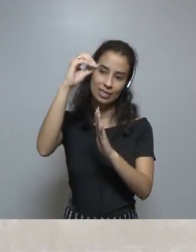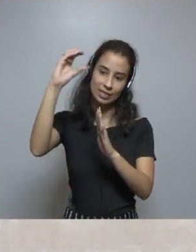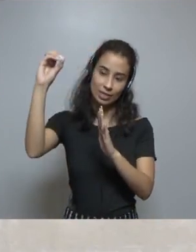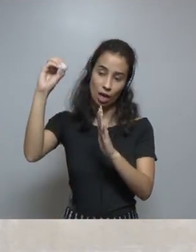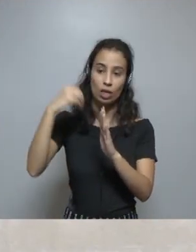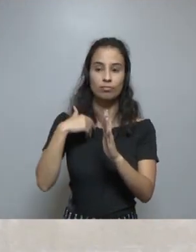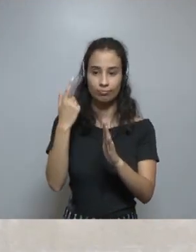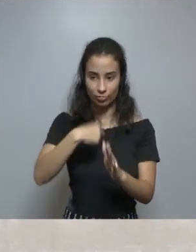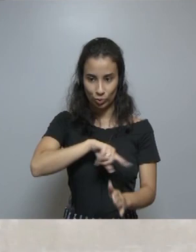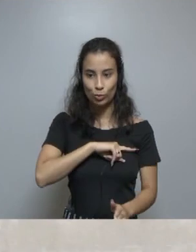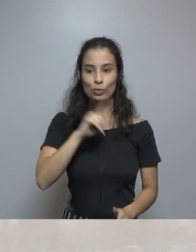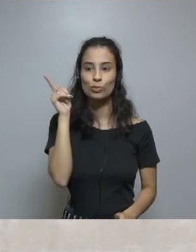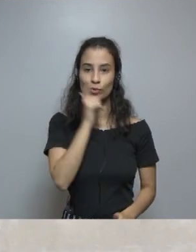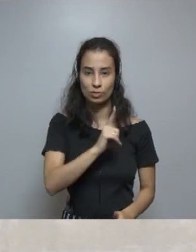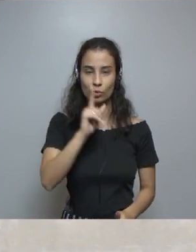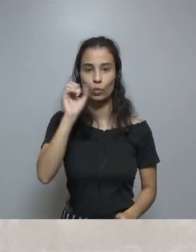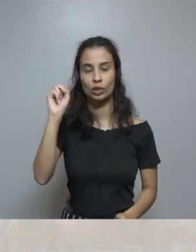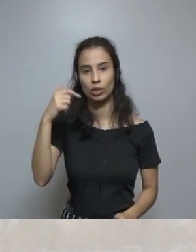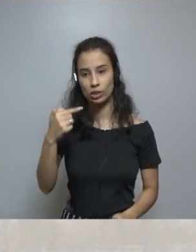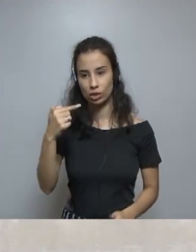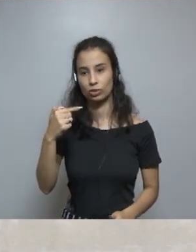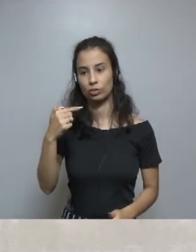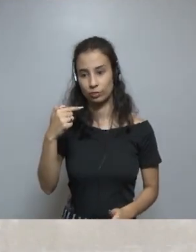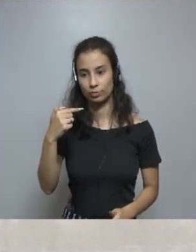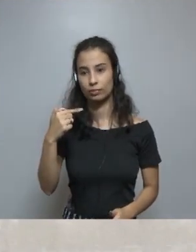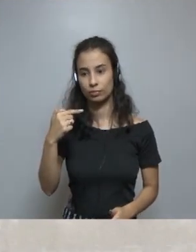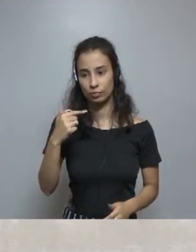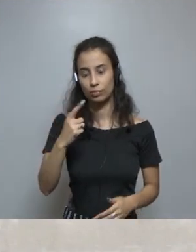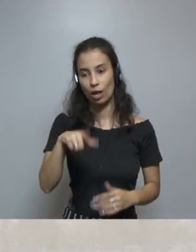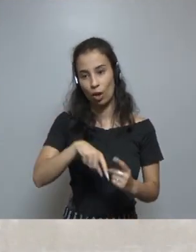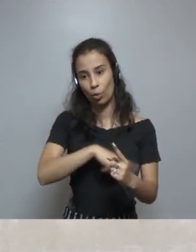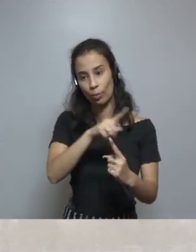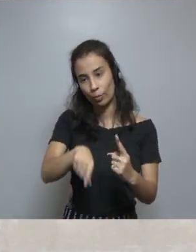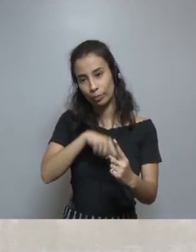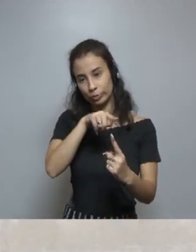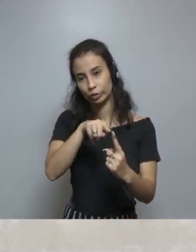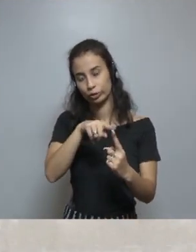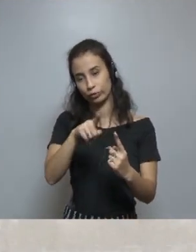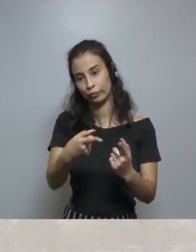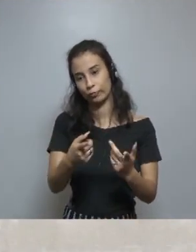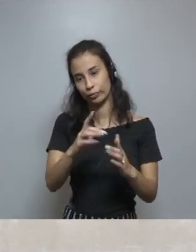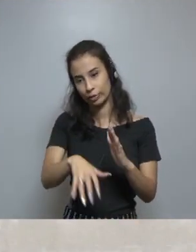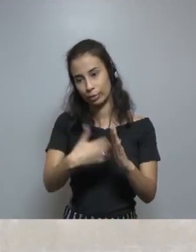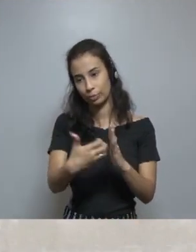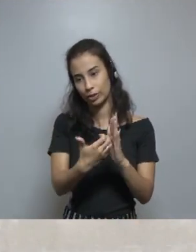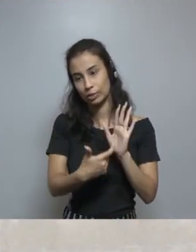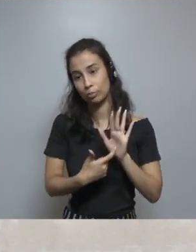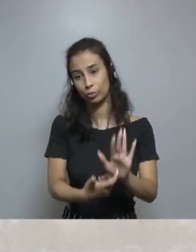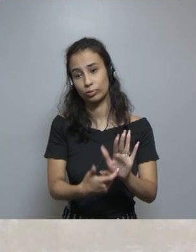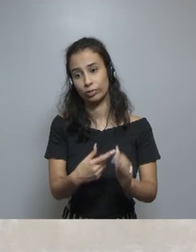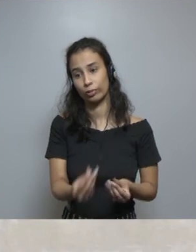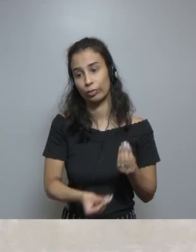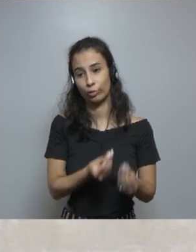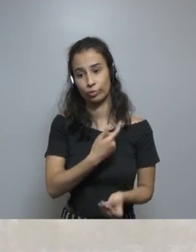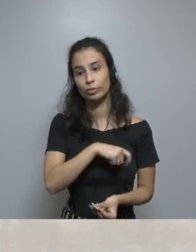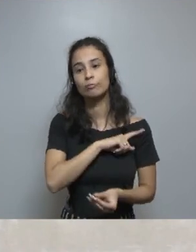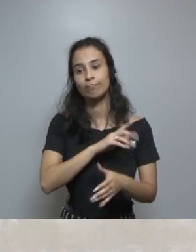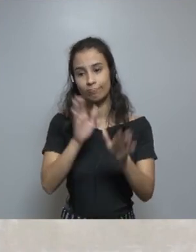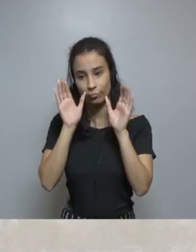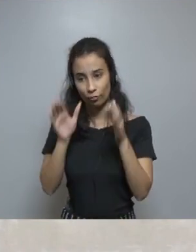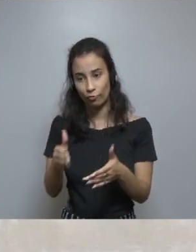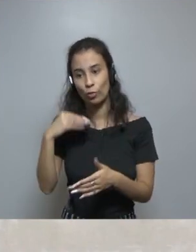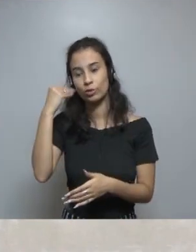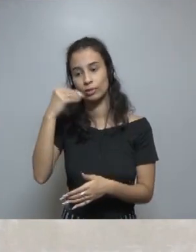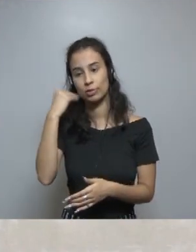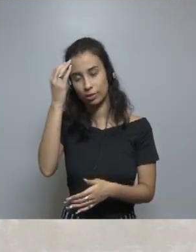hasta 100. Y esto fue incorporado posteriormente para mostrar cómo nosotros